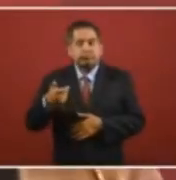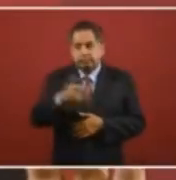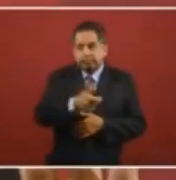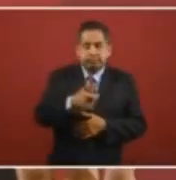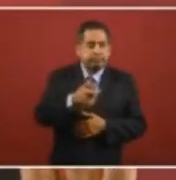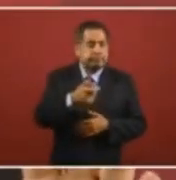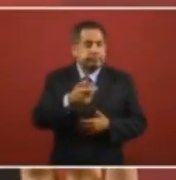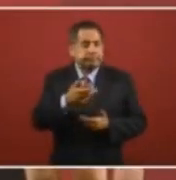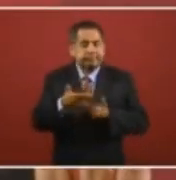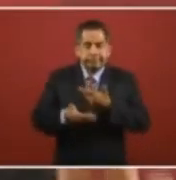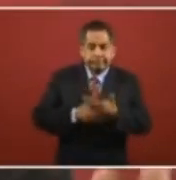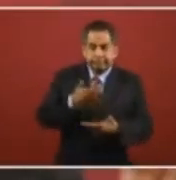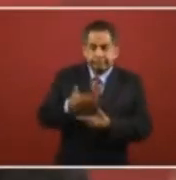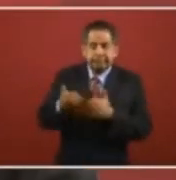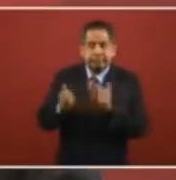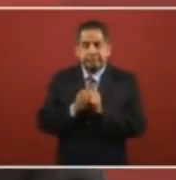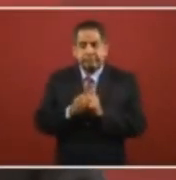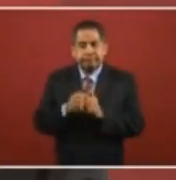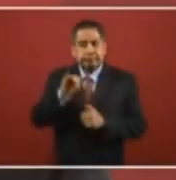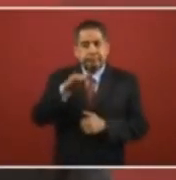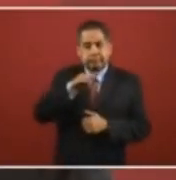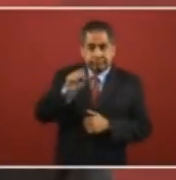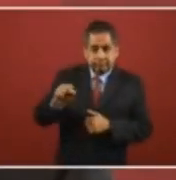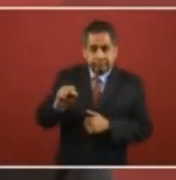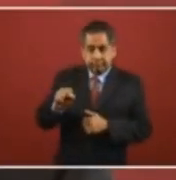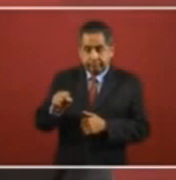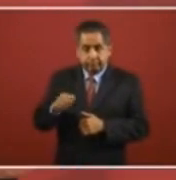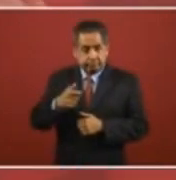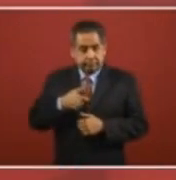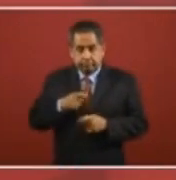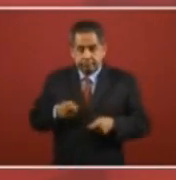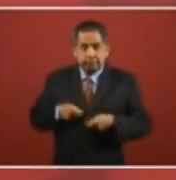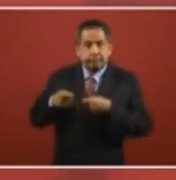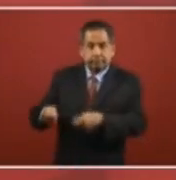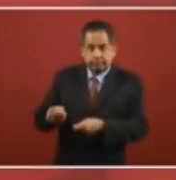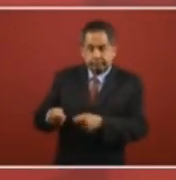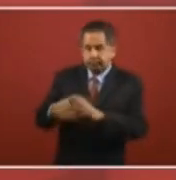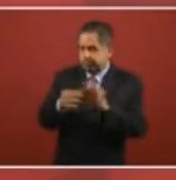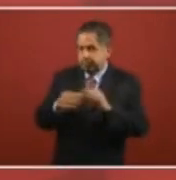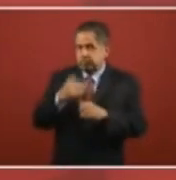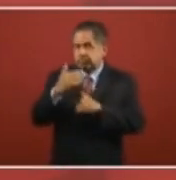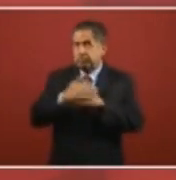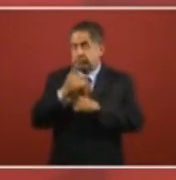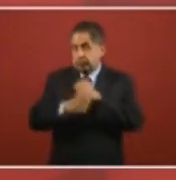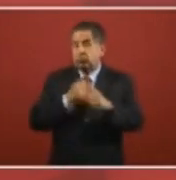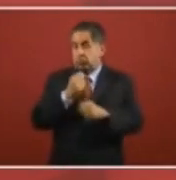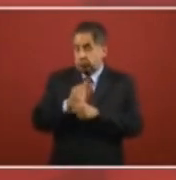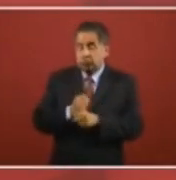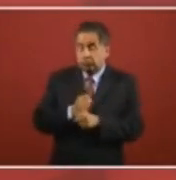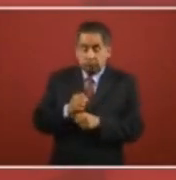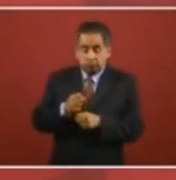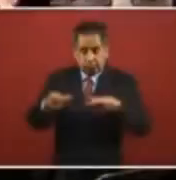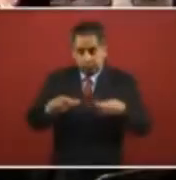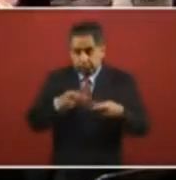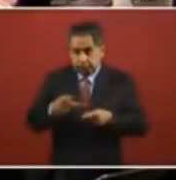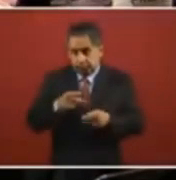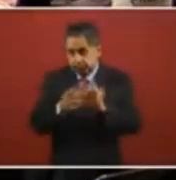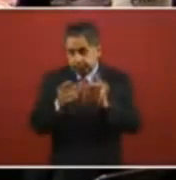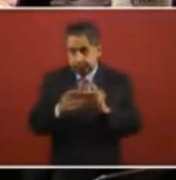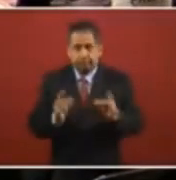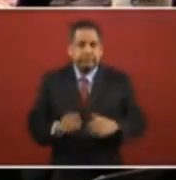para sus familiares a través del Instituto Mexicano del Seguro Social. Eso lo tenemos que tener listo al año que entra también. En eso estamos.